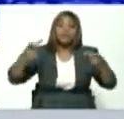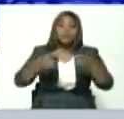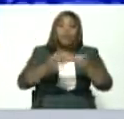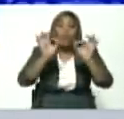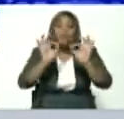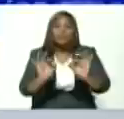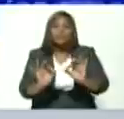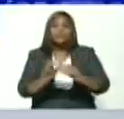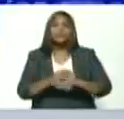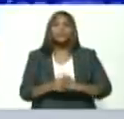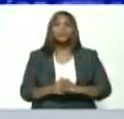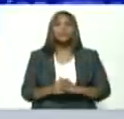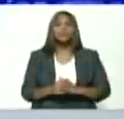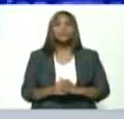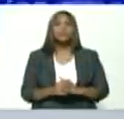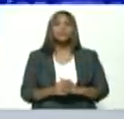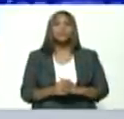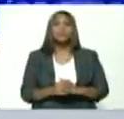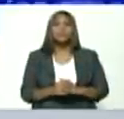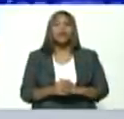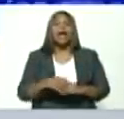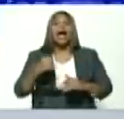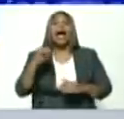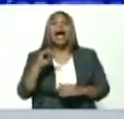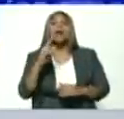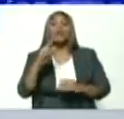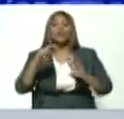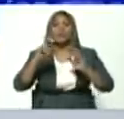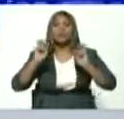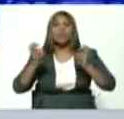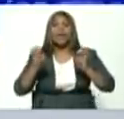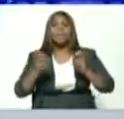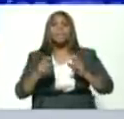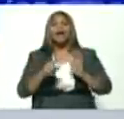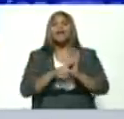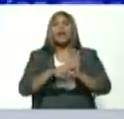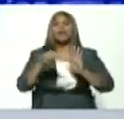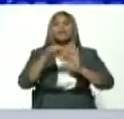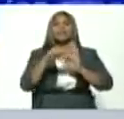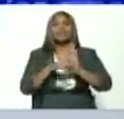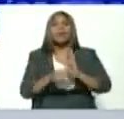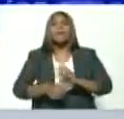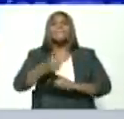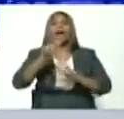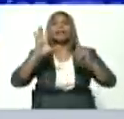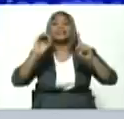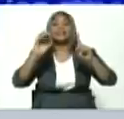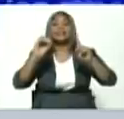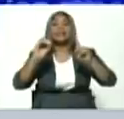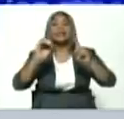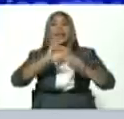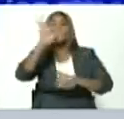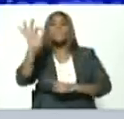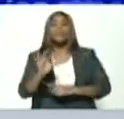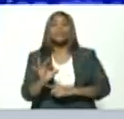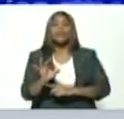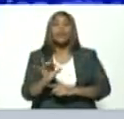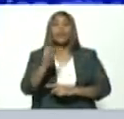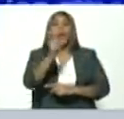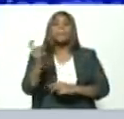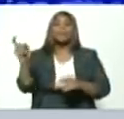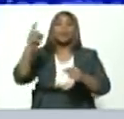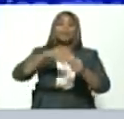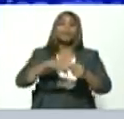tiene un elemento cualitativo. Creo que es más del 60% de los integrantes